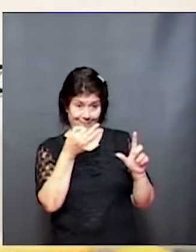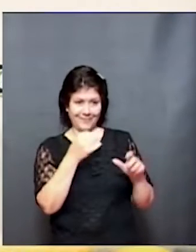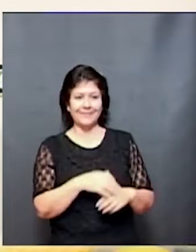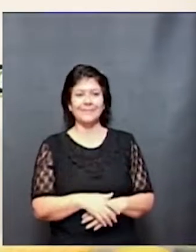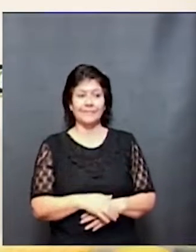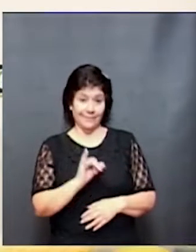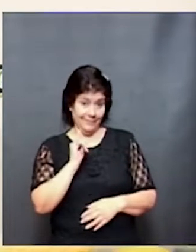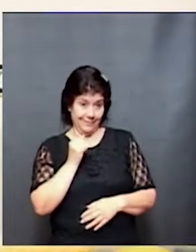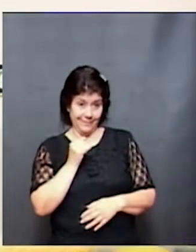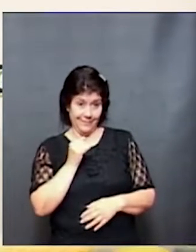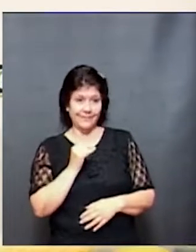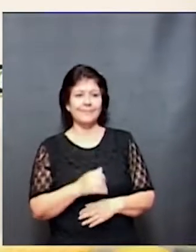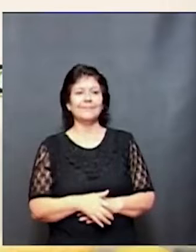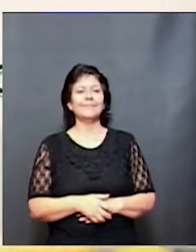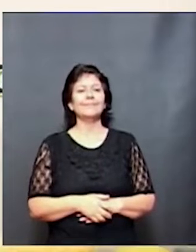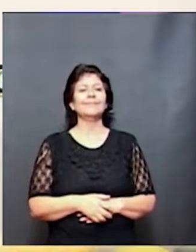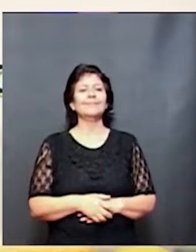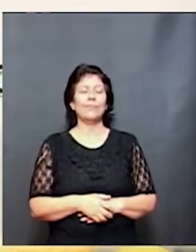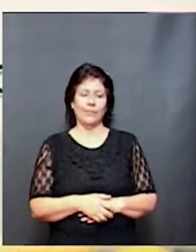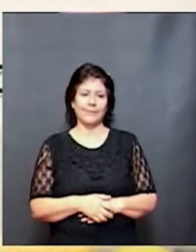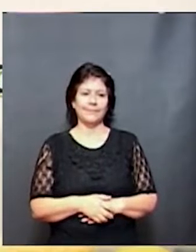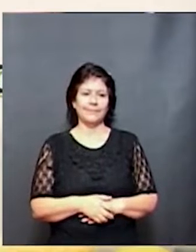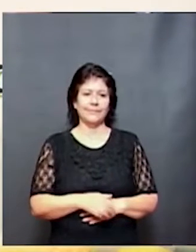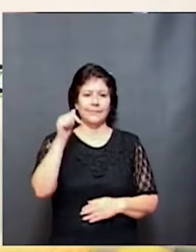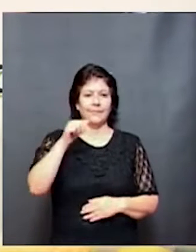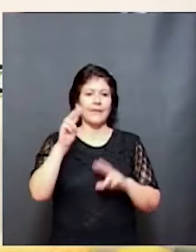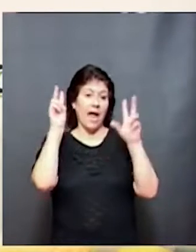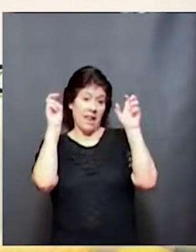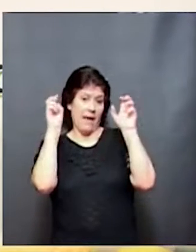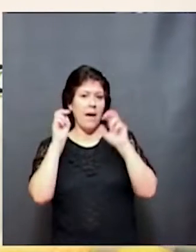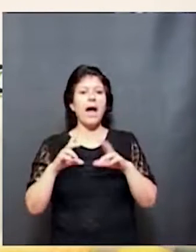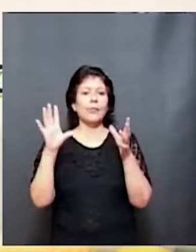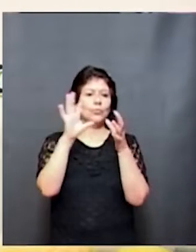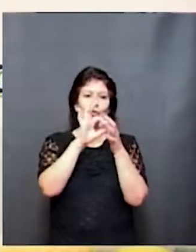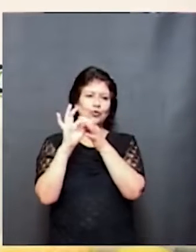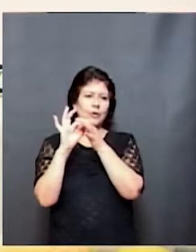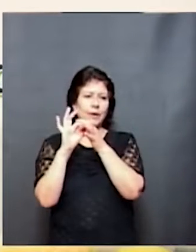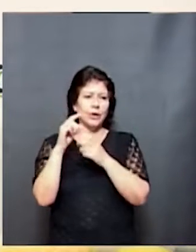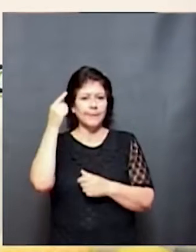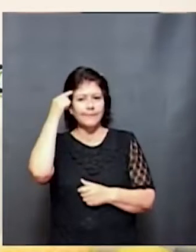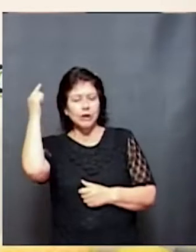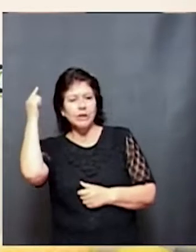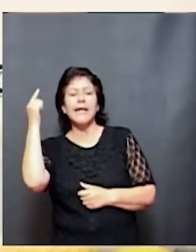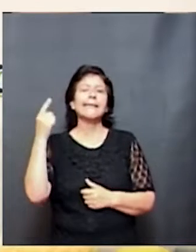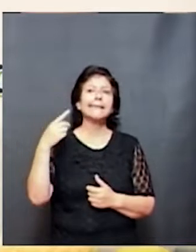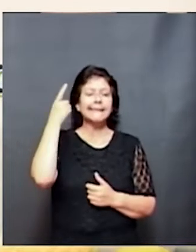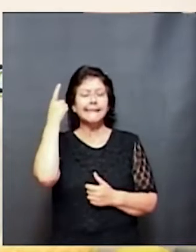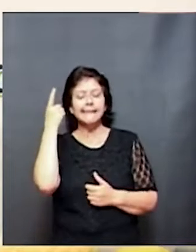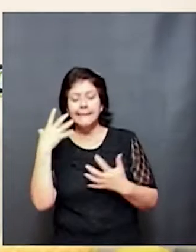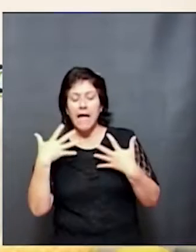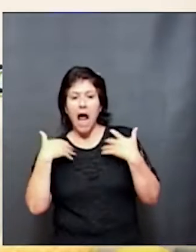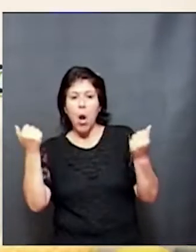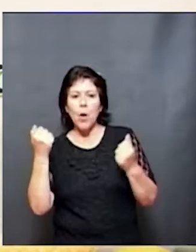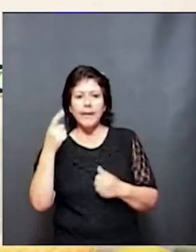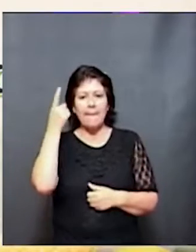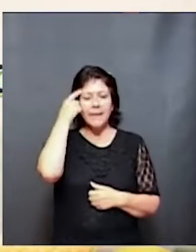Sí. Bueno. La temática tiene que ver con neurodesarrollo, salud y aprendizaje. Tres